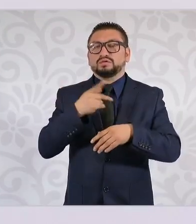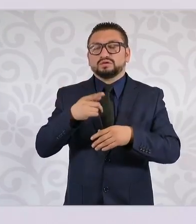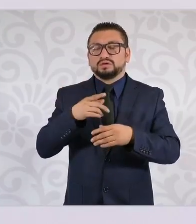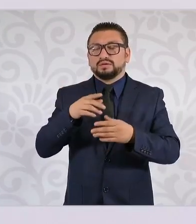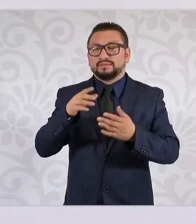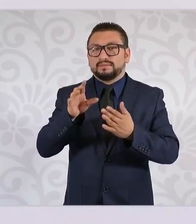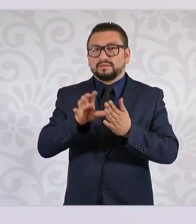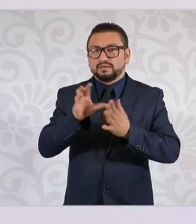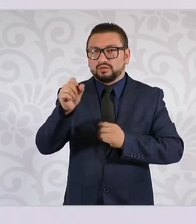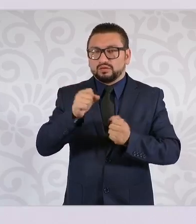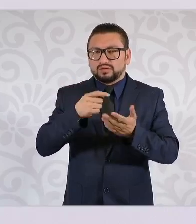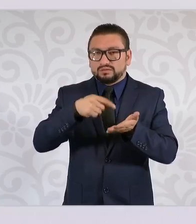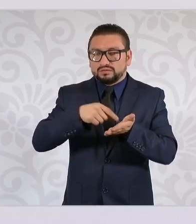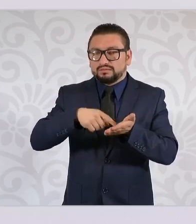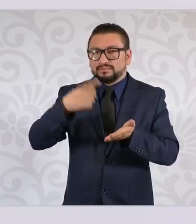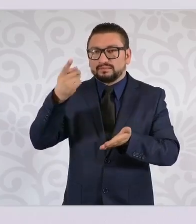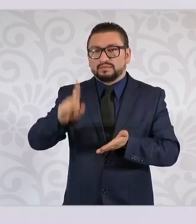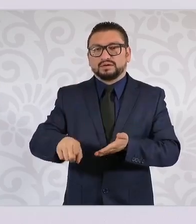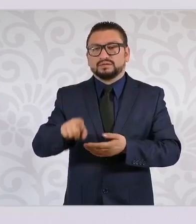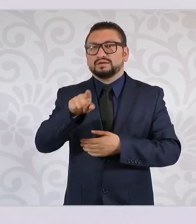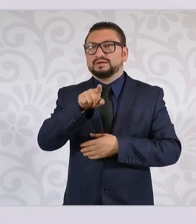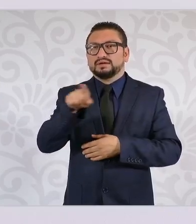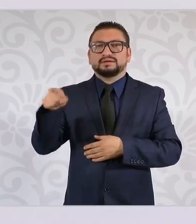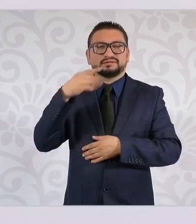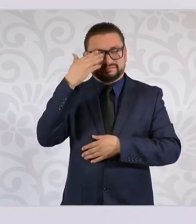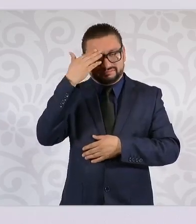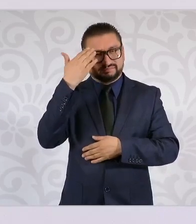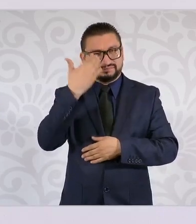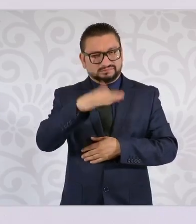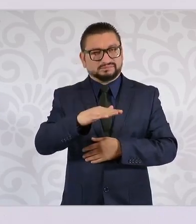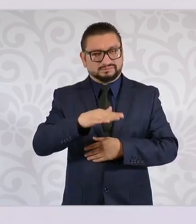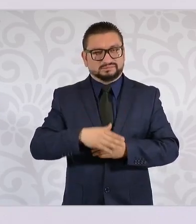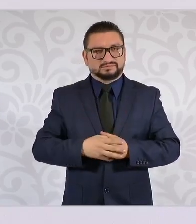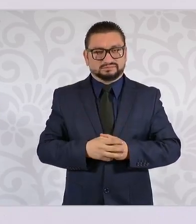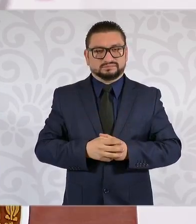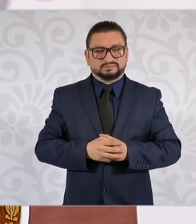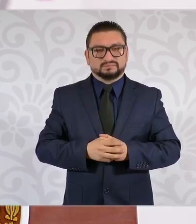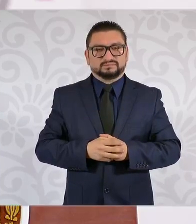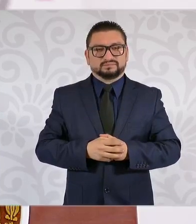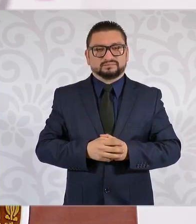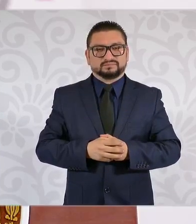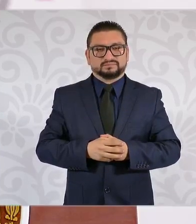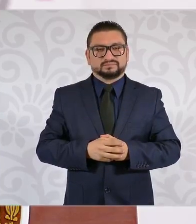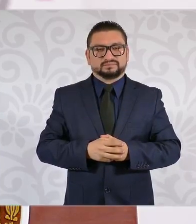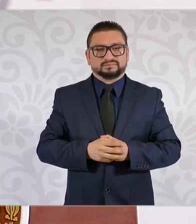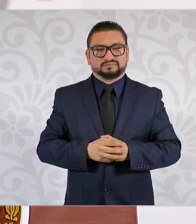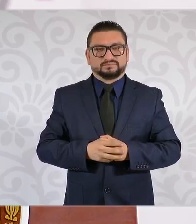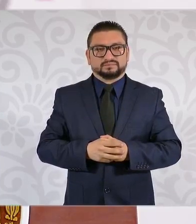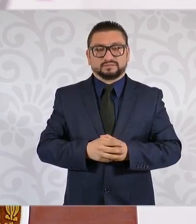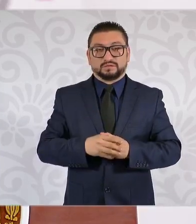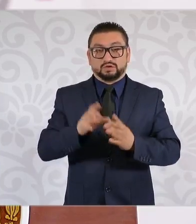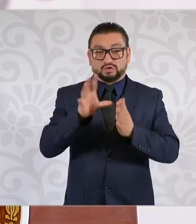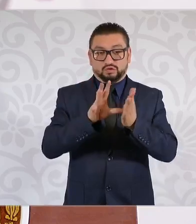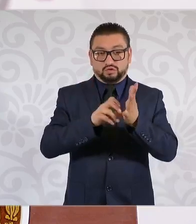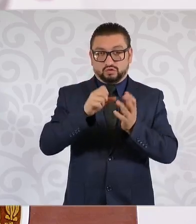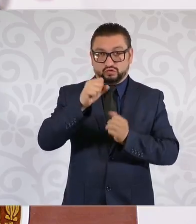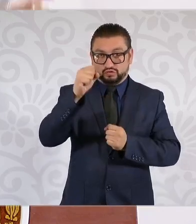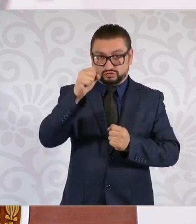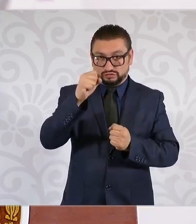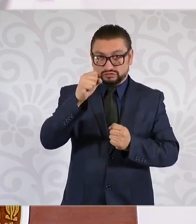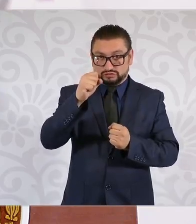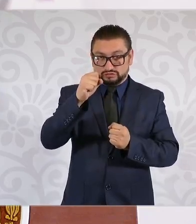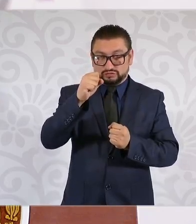constitucional. Ellos saben que por encima de la Carta Magna no hay nada.